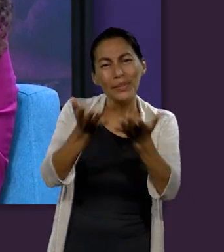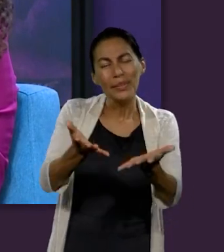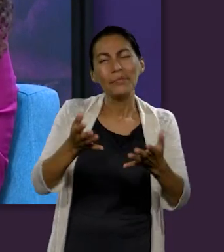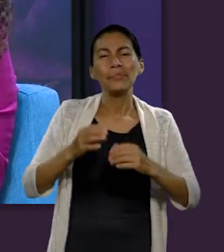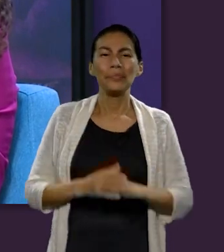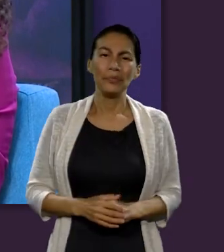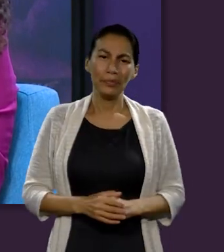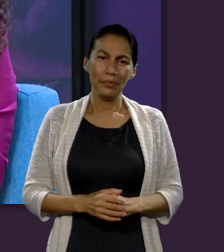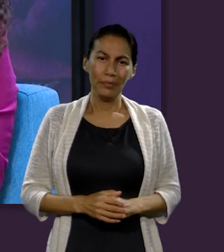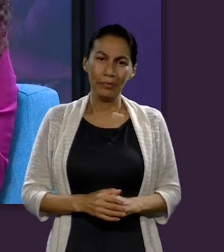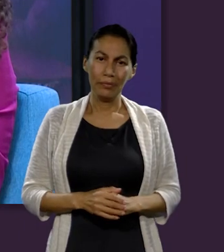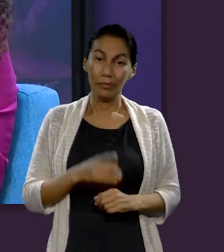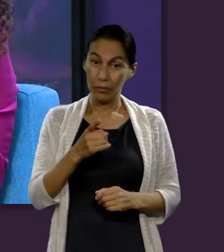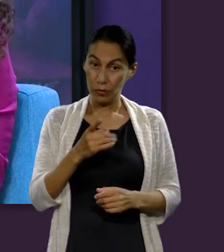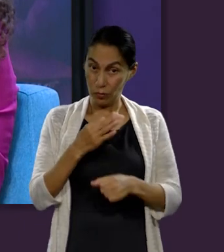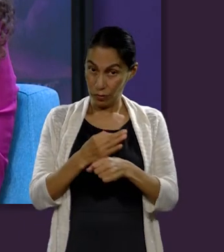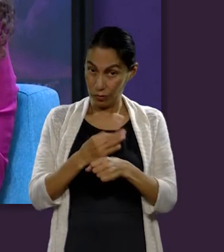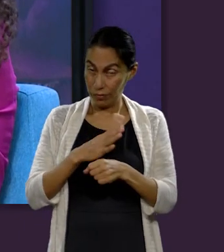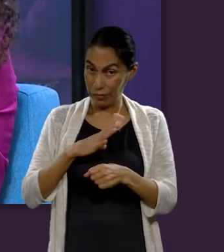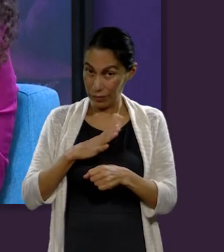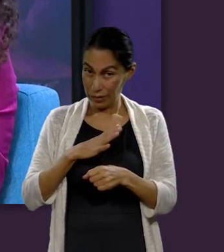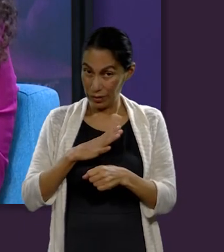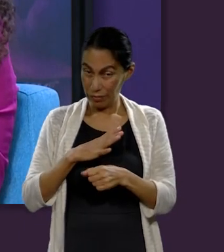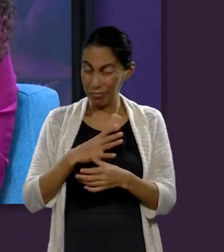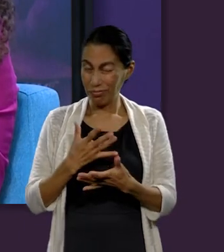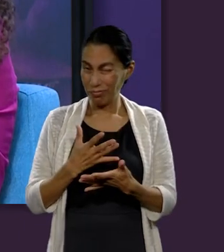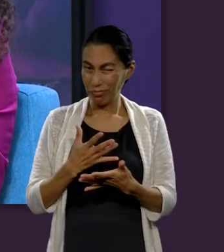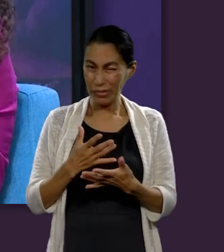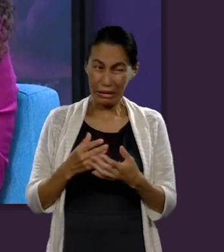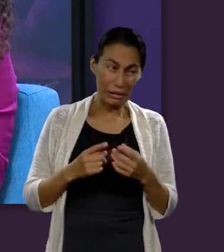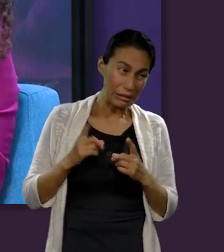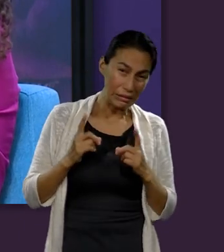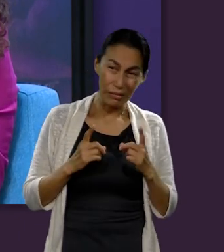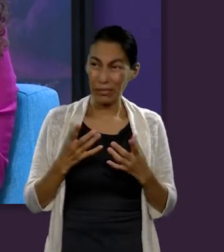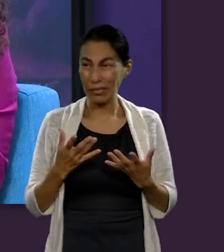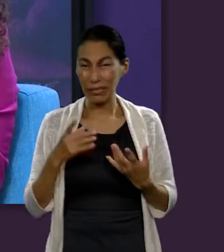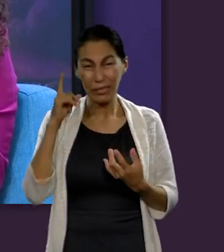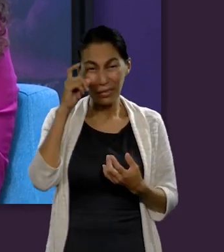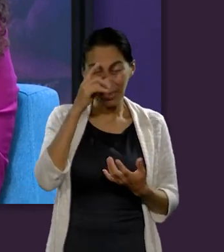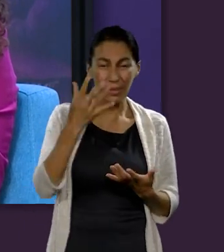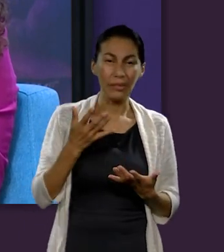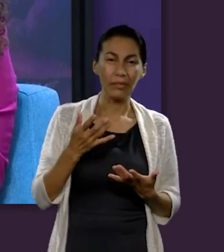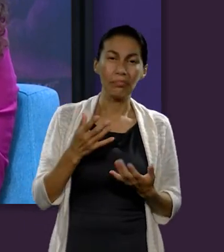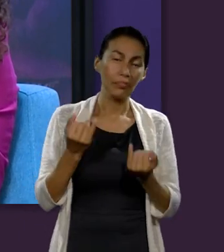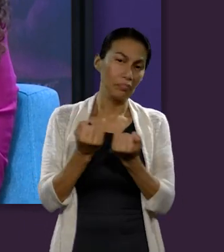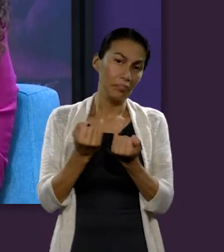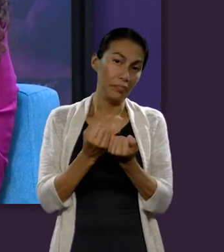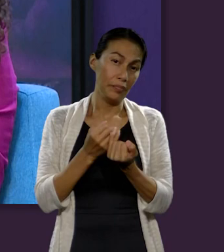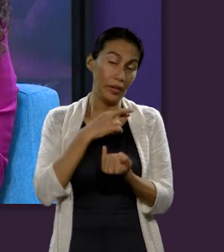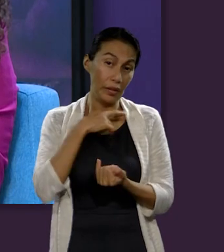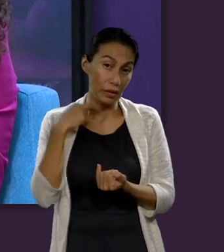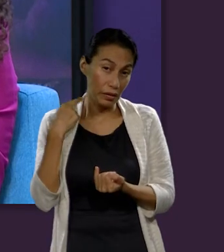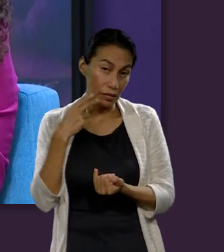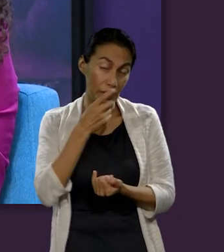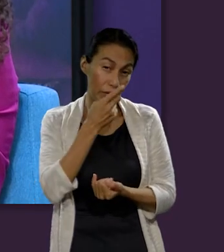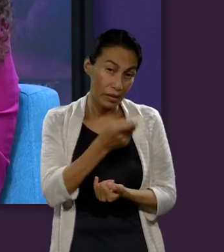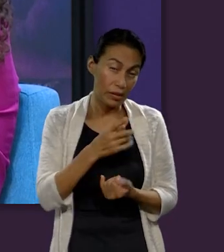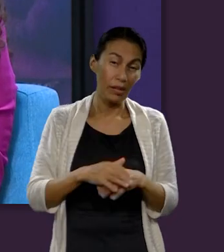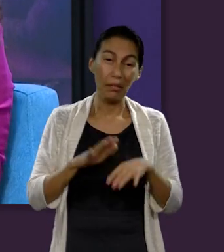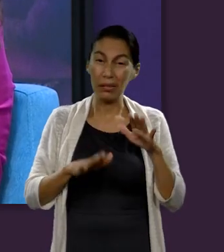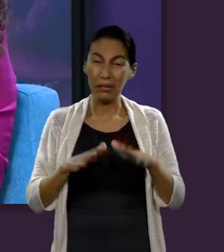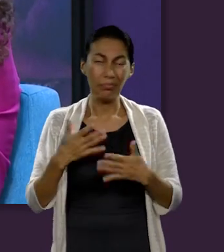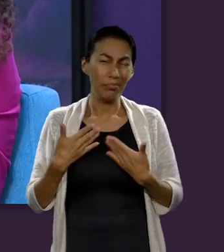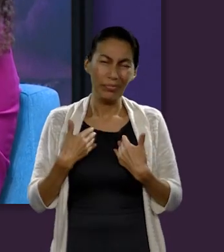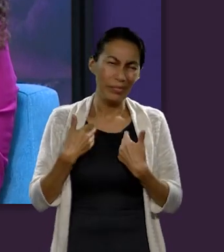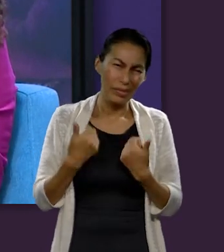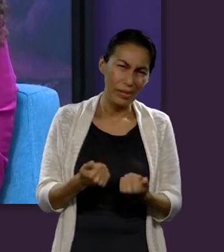consuelo aún más profundo y mejor del que tienes en estos momentos con esas inquietudes como decía Ricardo